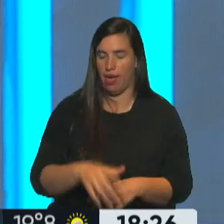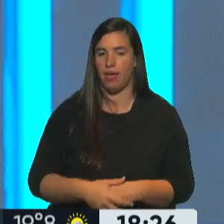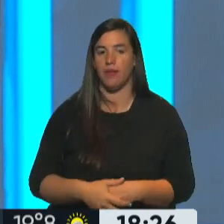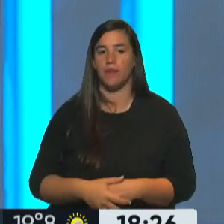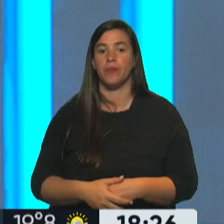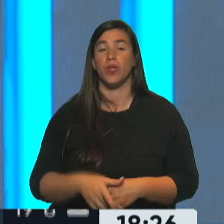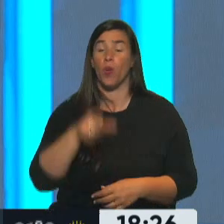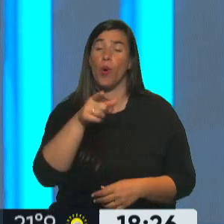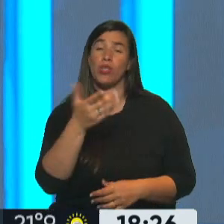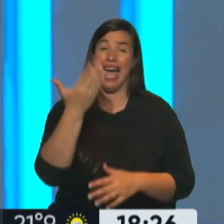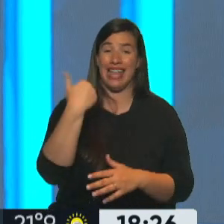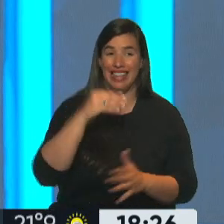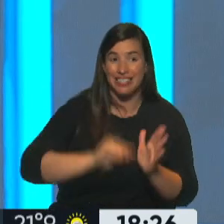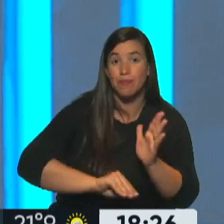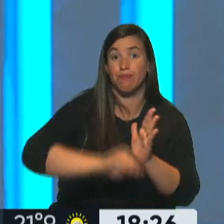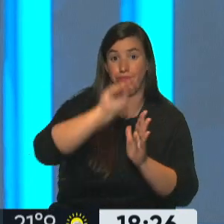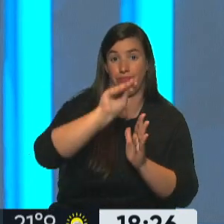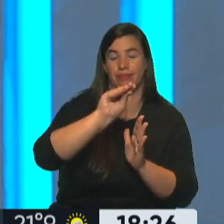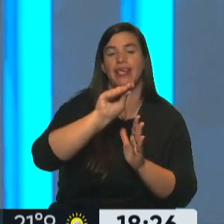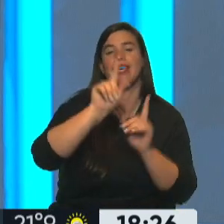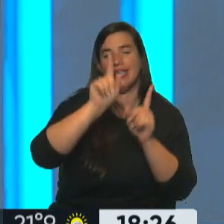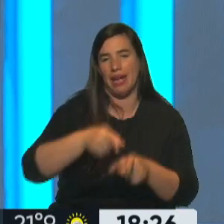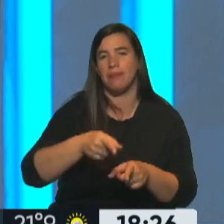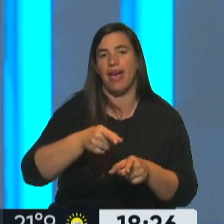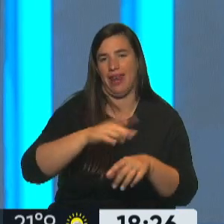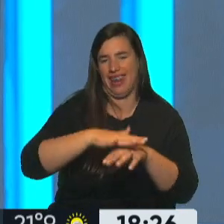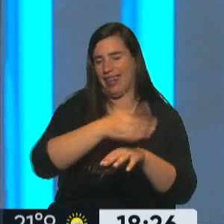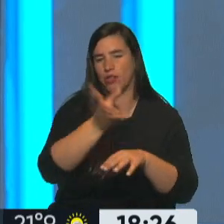habías cuestionado el acuerdo de Macri con Milei,